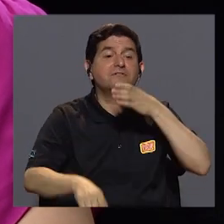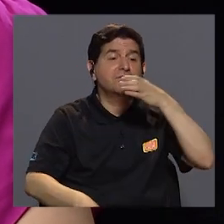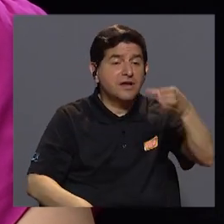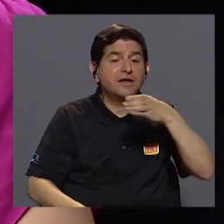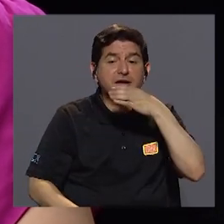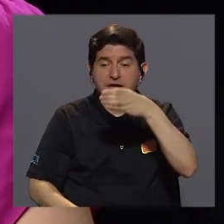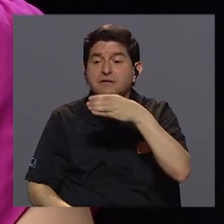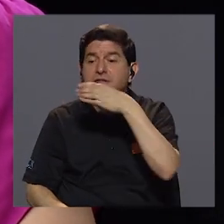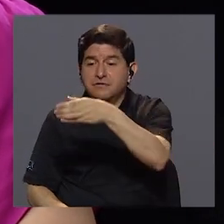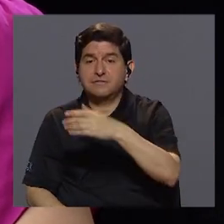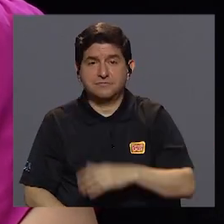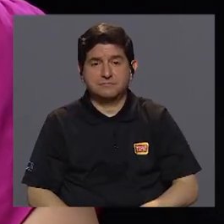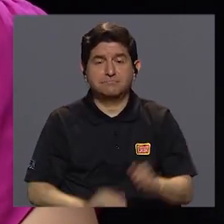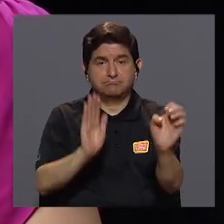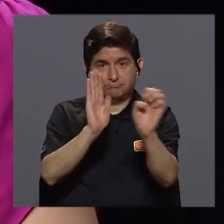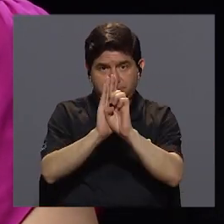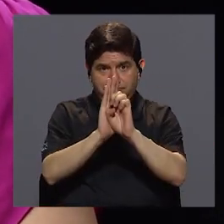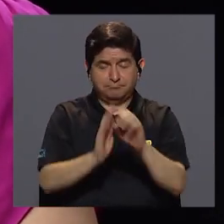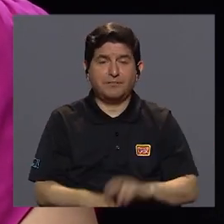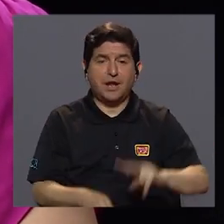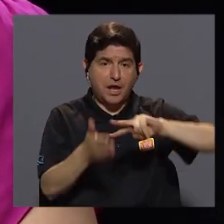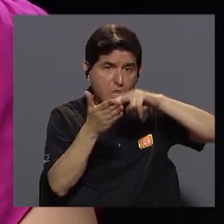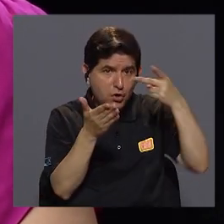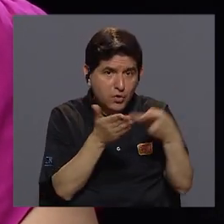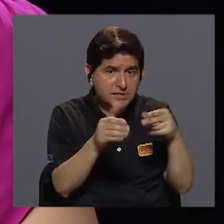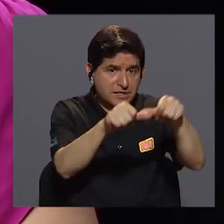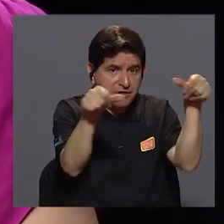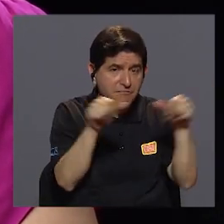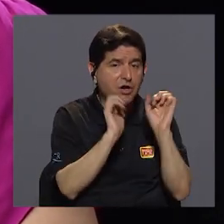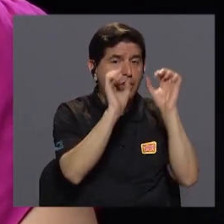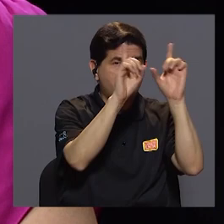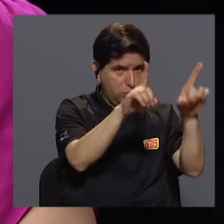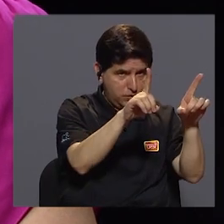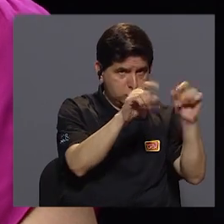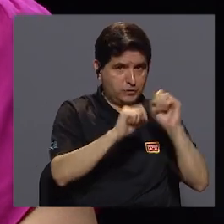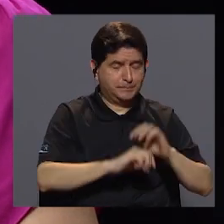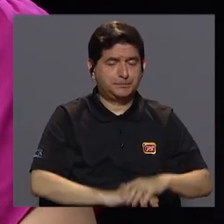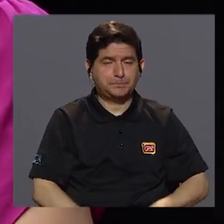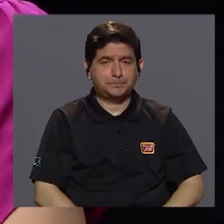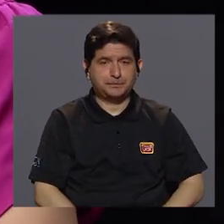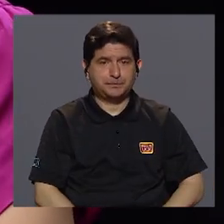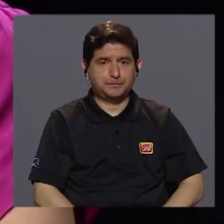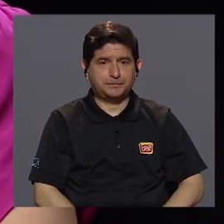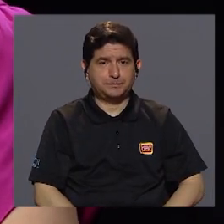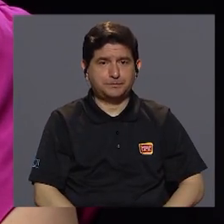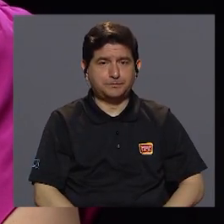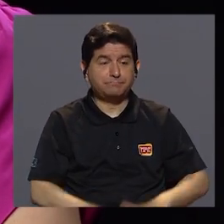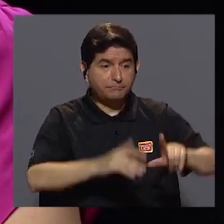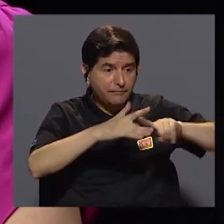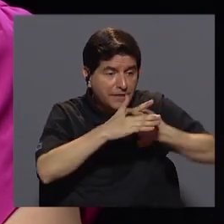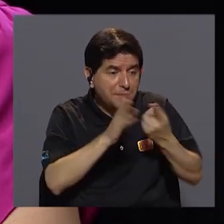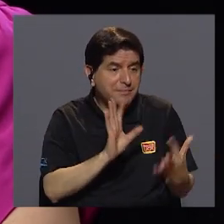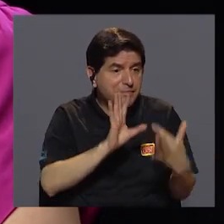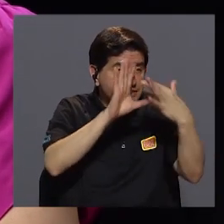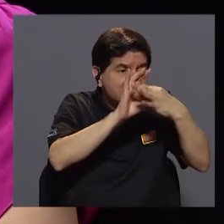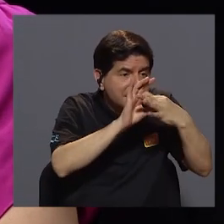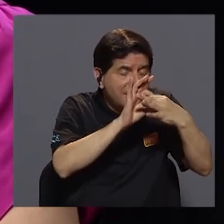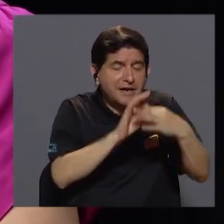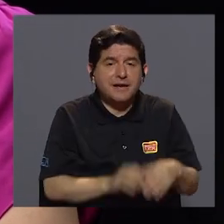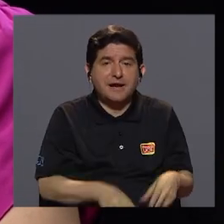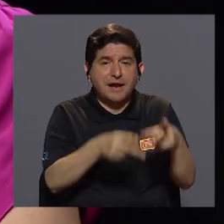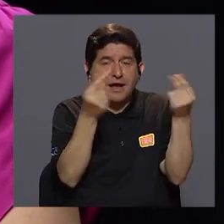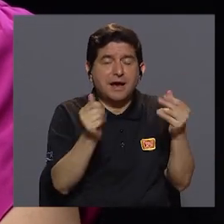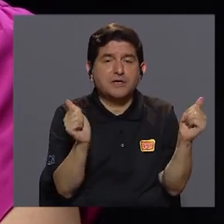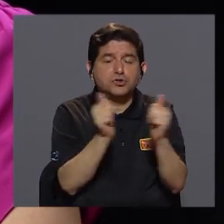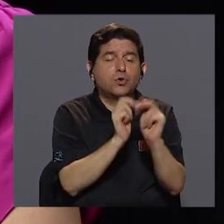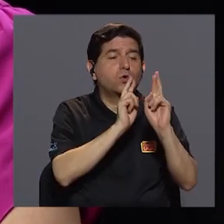de recomendaciones. Entonces, por ejemplo, en lo que es el sector educación, cómo empezar a vincular ese gasto